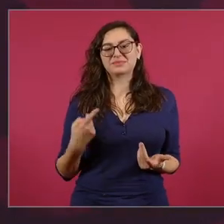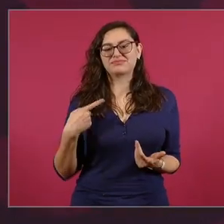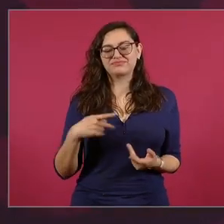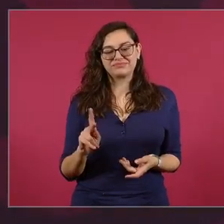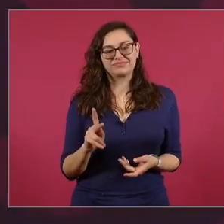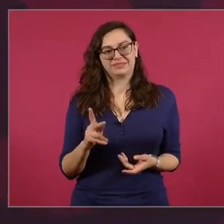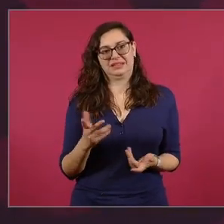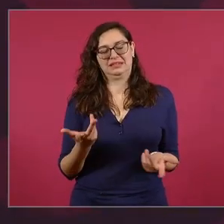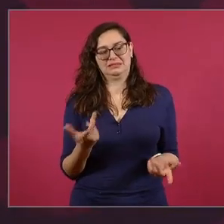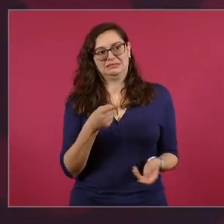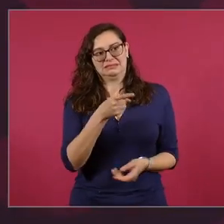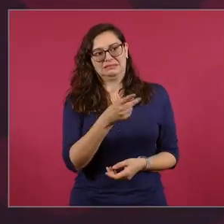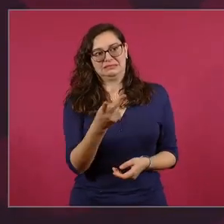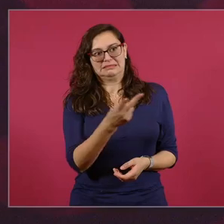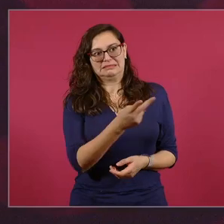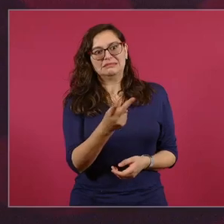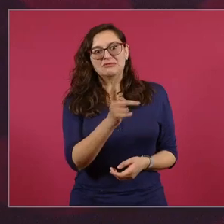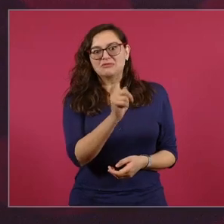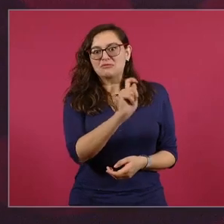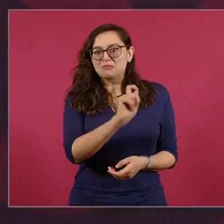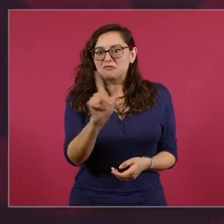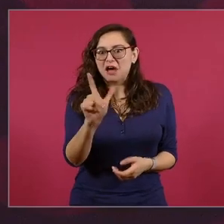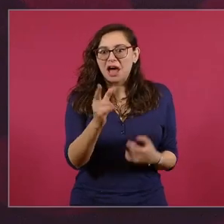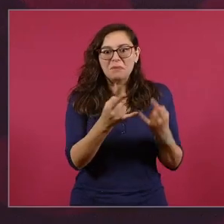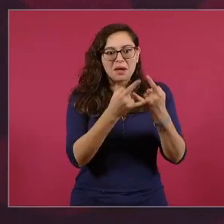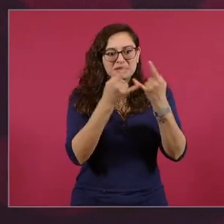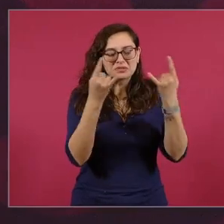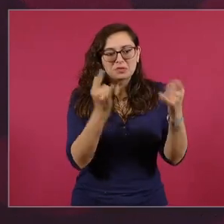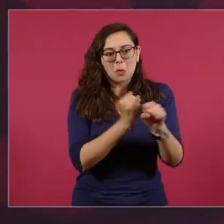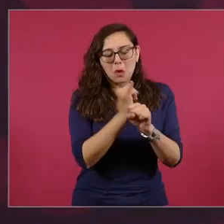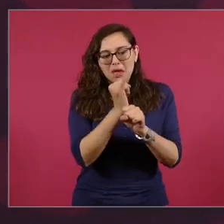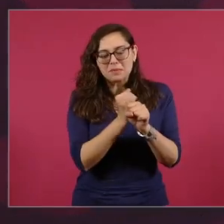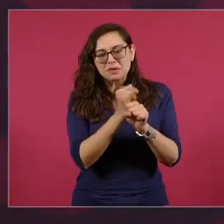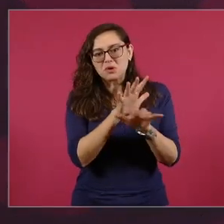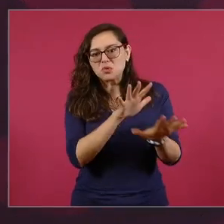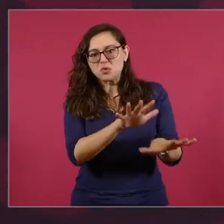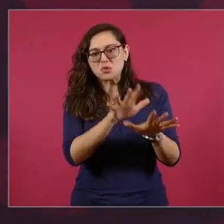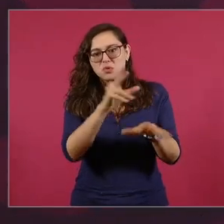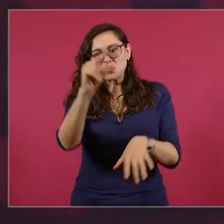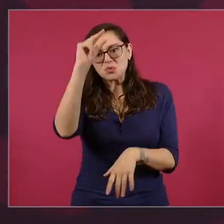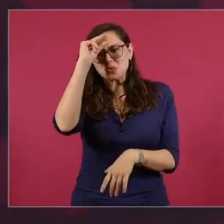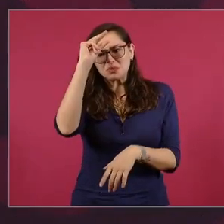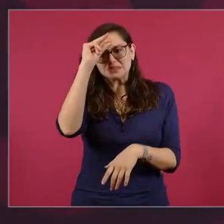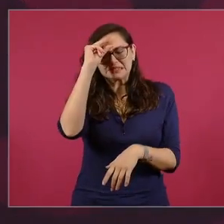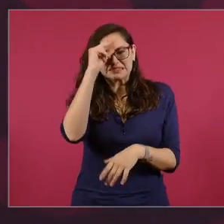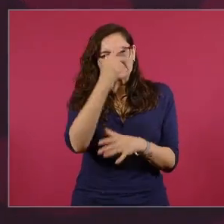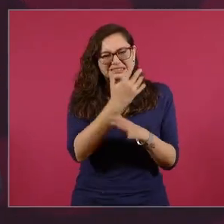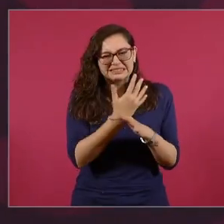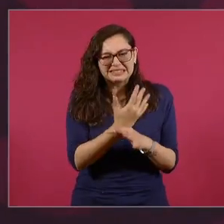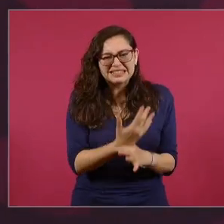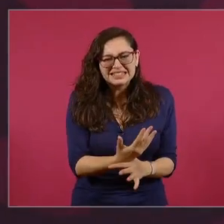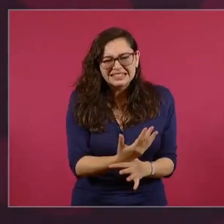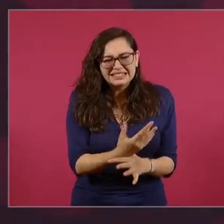historiadores, cómo